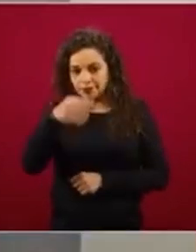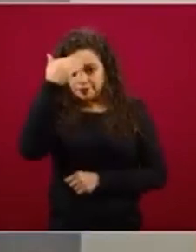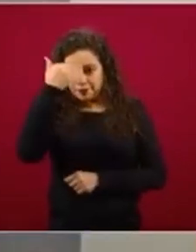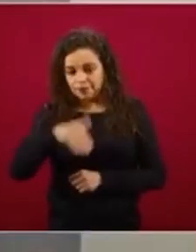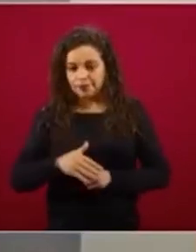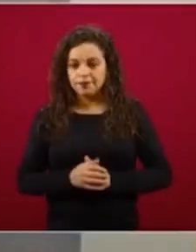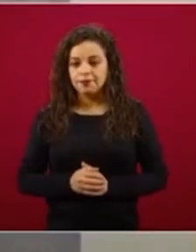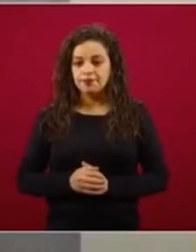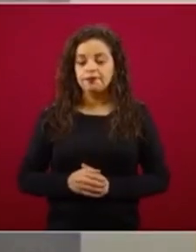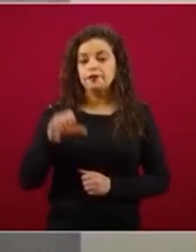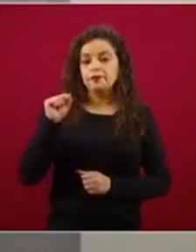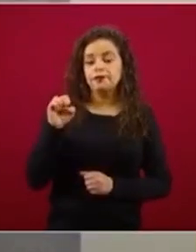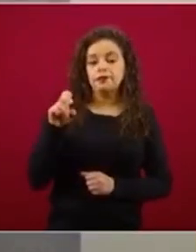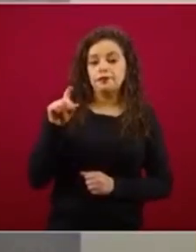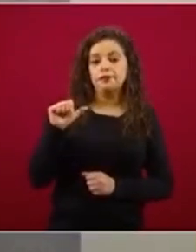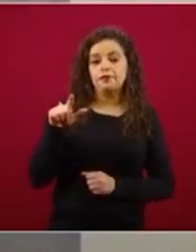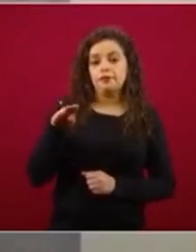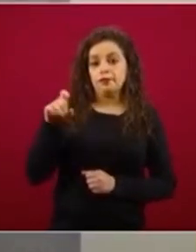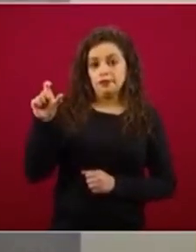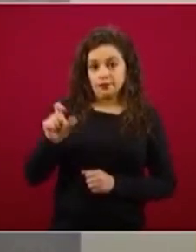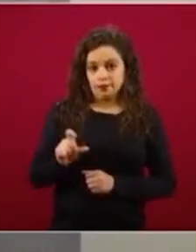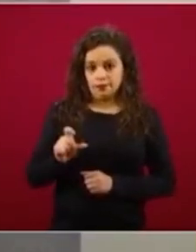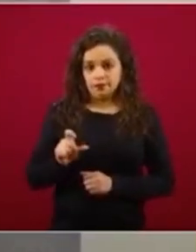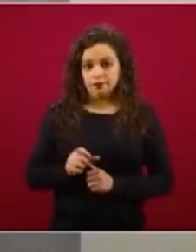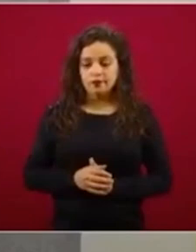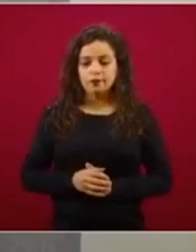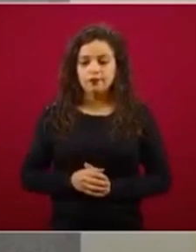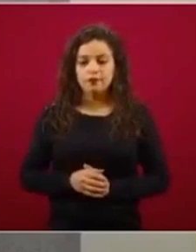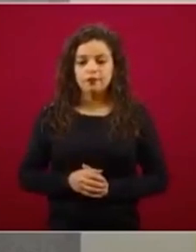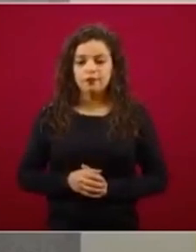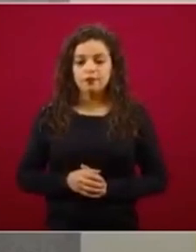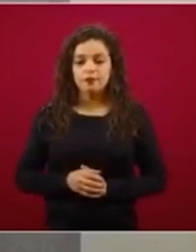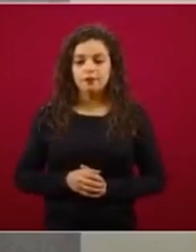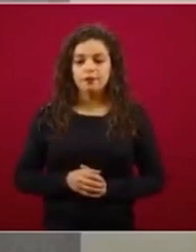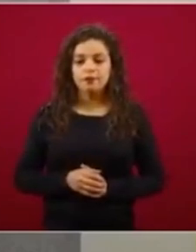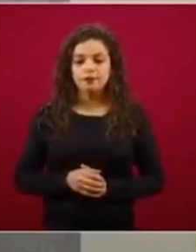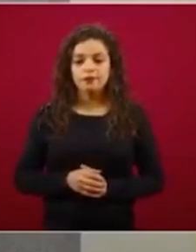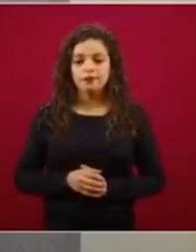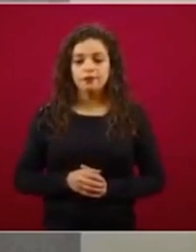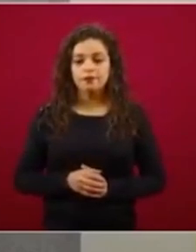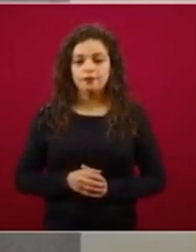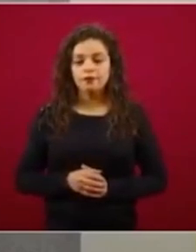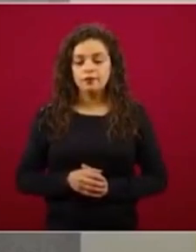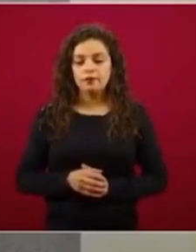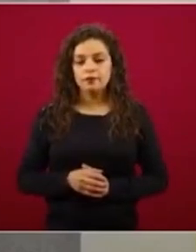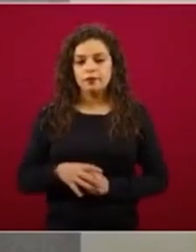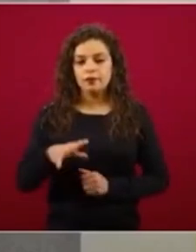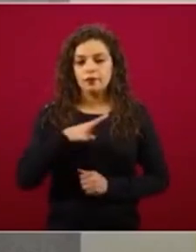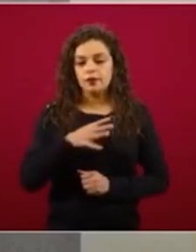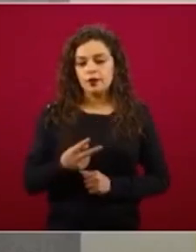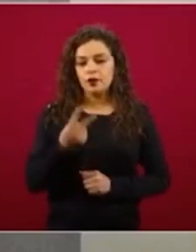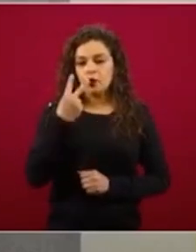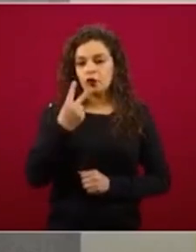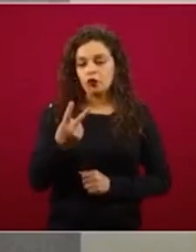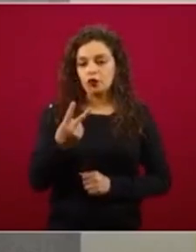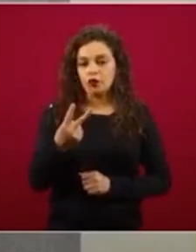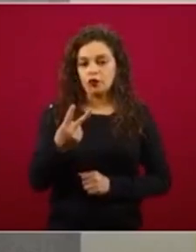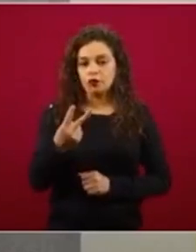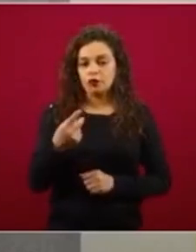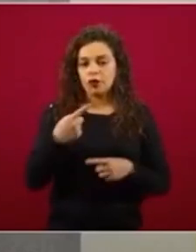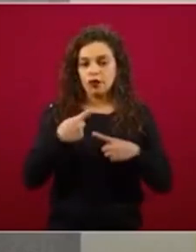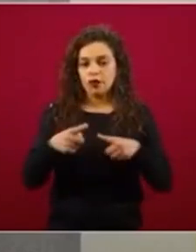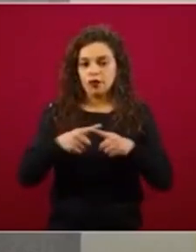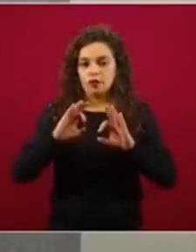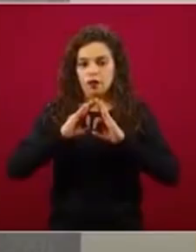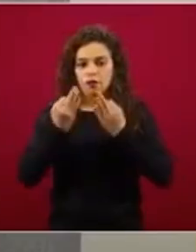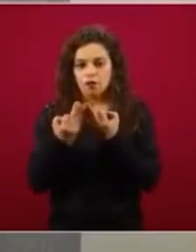manejamos básicamente dos esferas de trabajo, una es específicamente